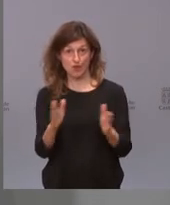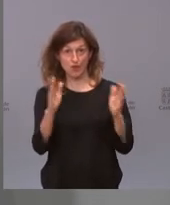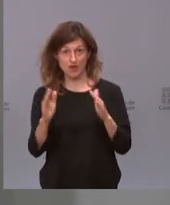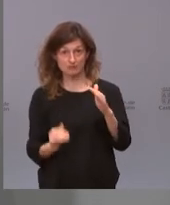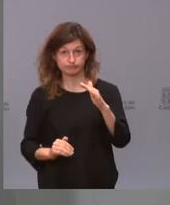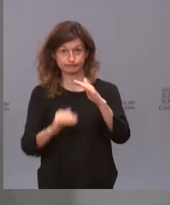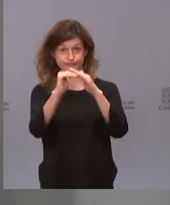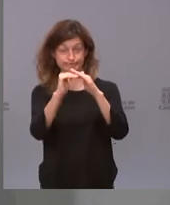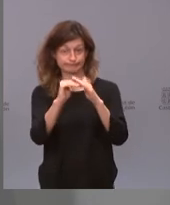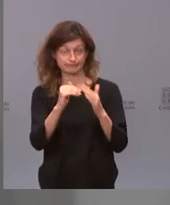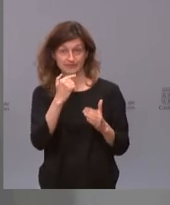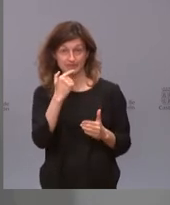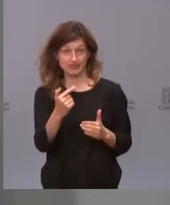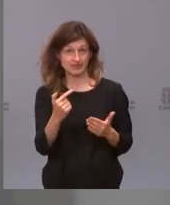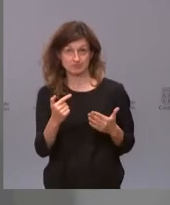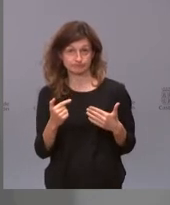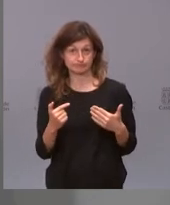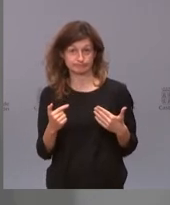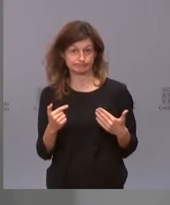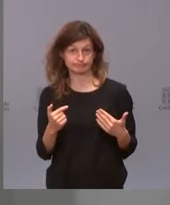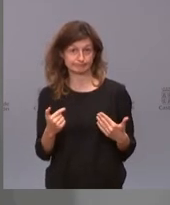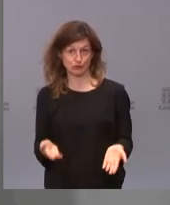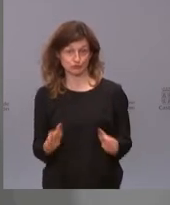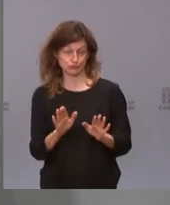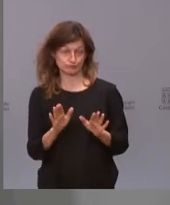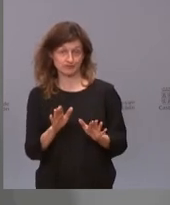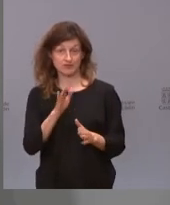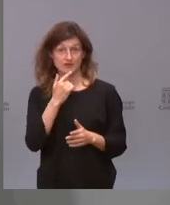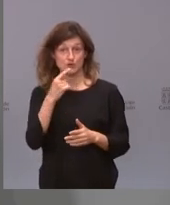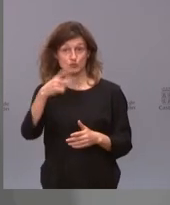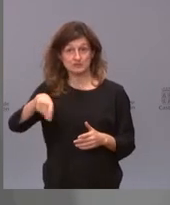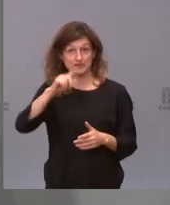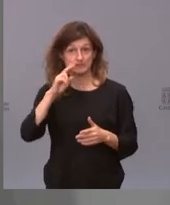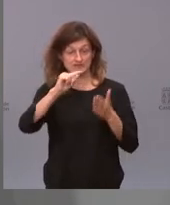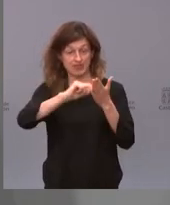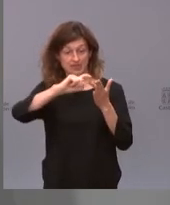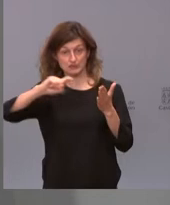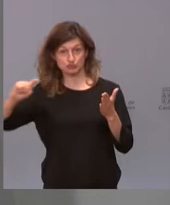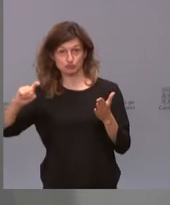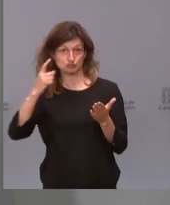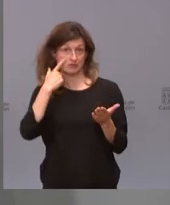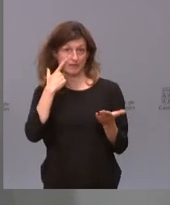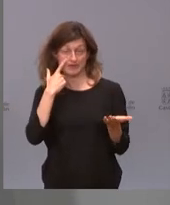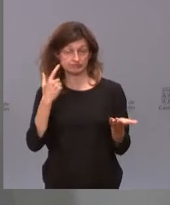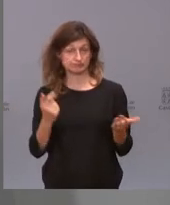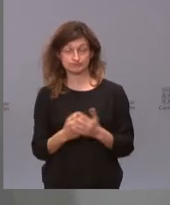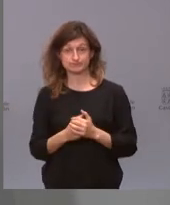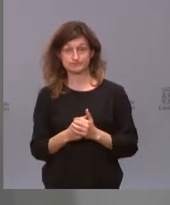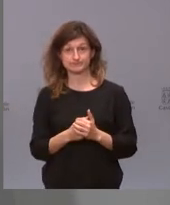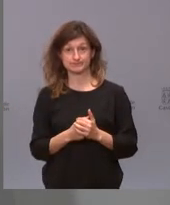muy pronto para poderlo decir, pero bueno, ustedes ven los datos igual que yo y ven que hay algunas